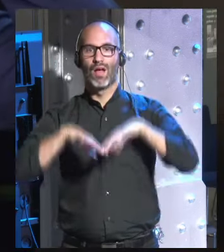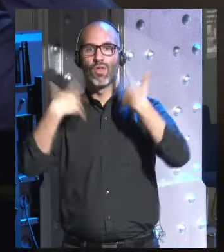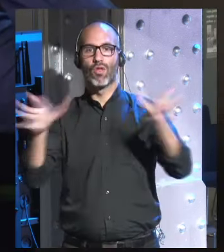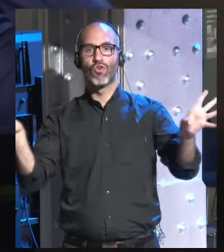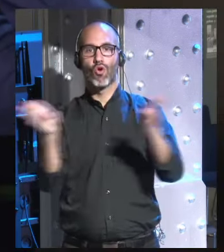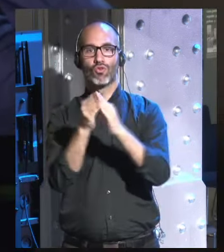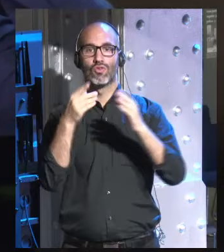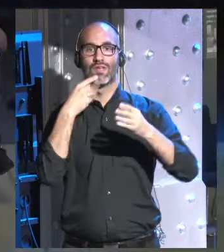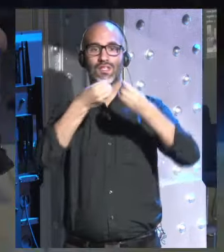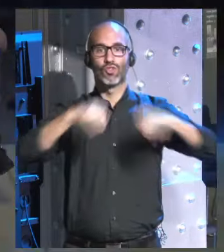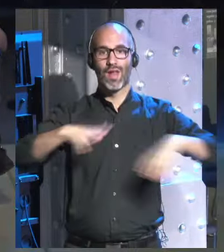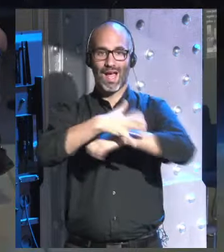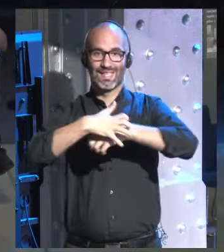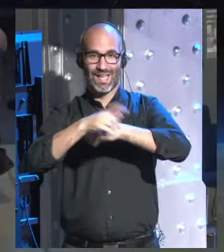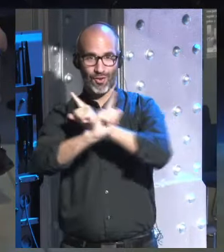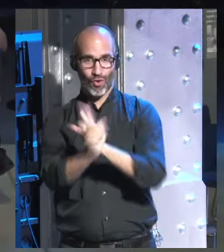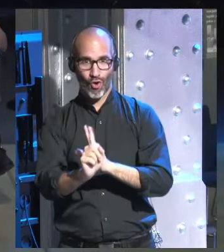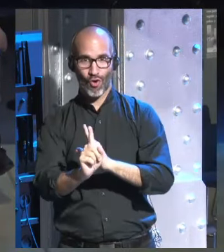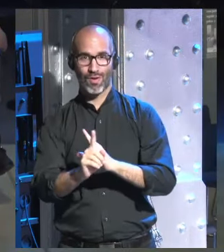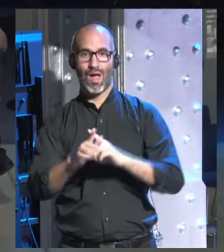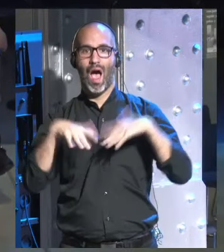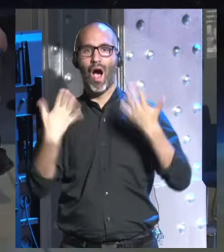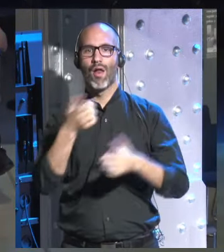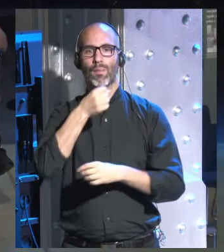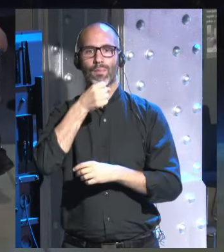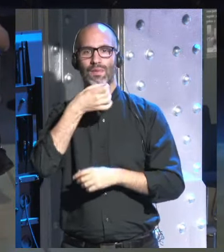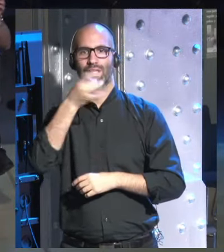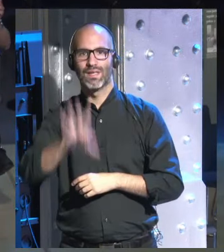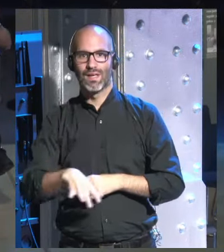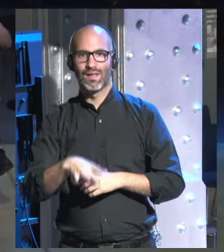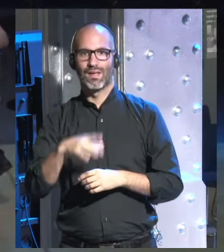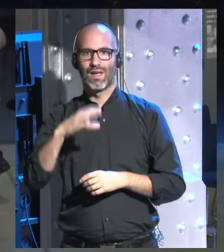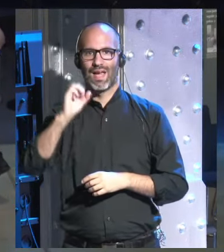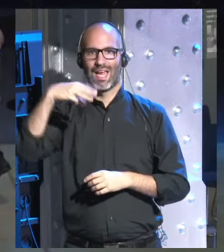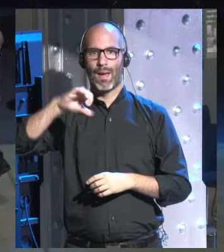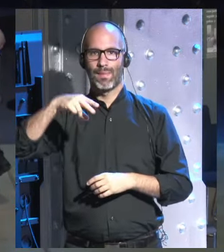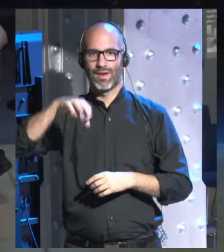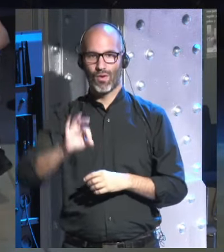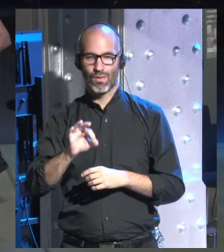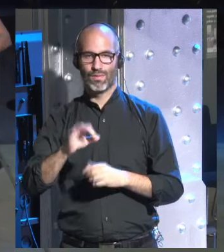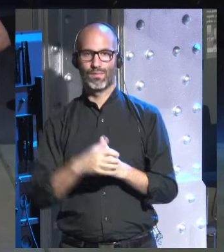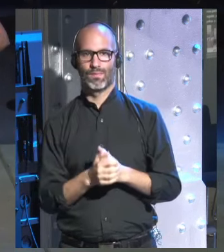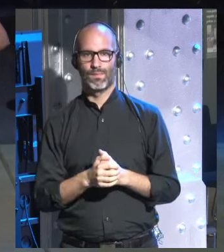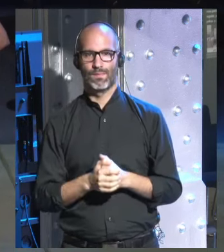historias y gatitos ¿no? a ver quien tiene el micrófono camino se ha quedado con el micrófono